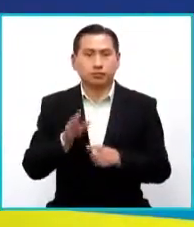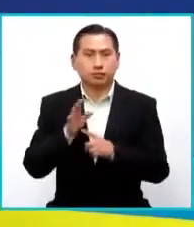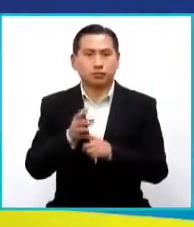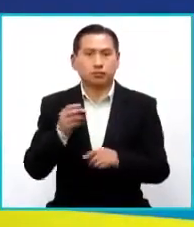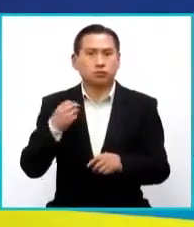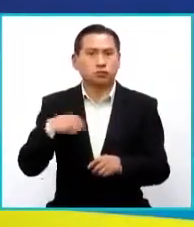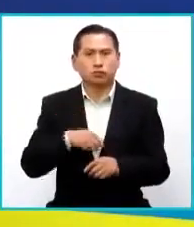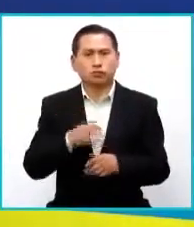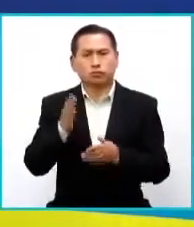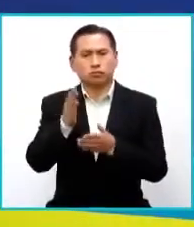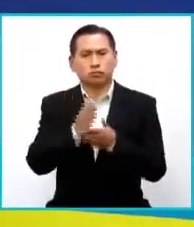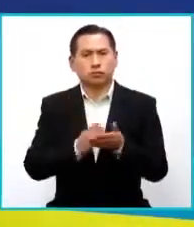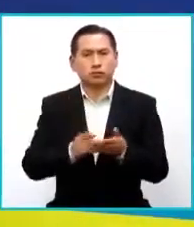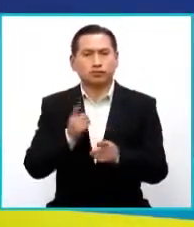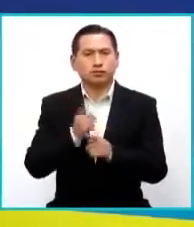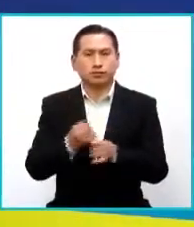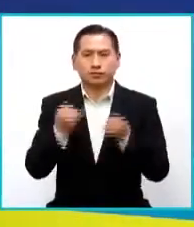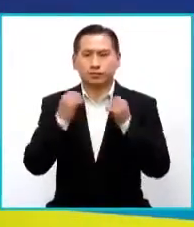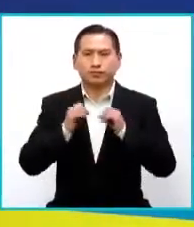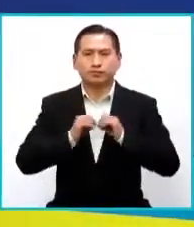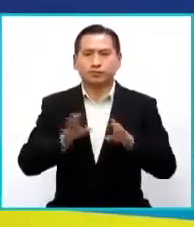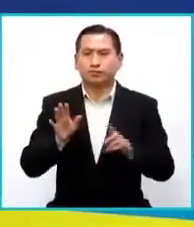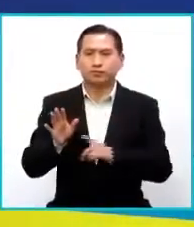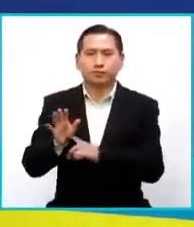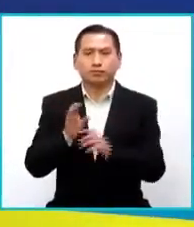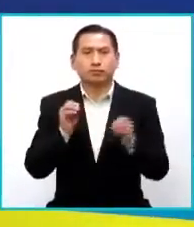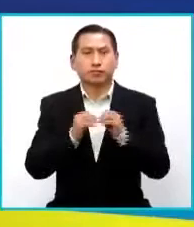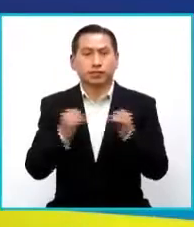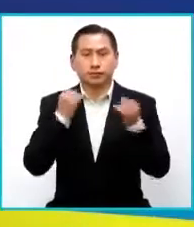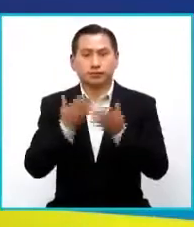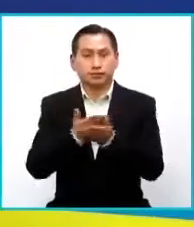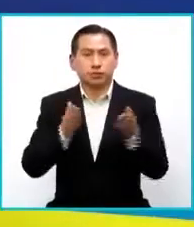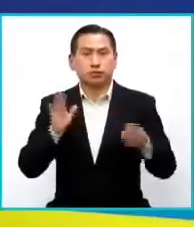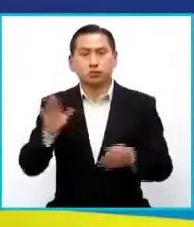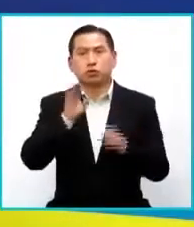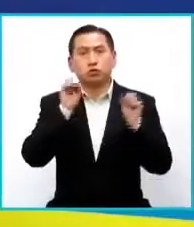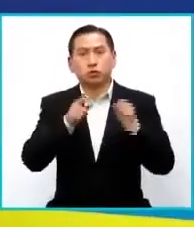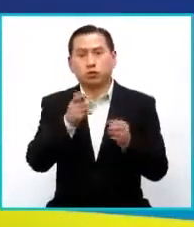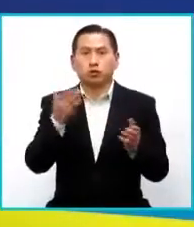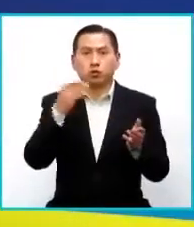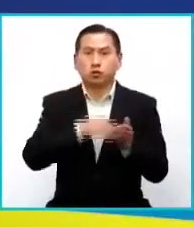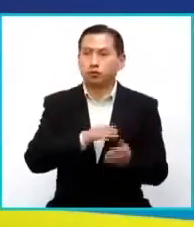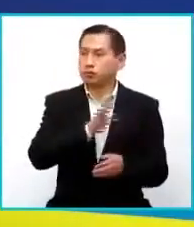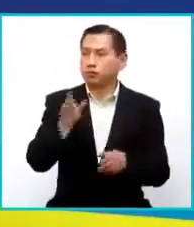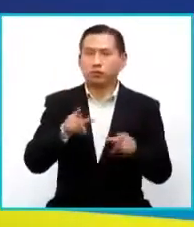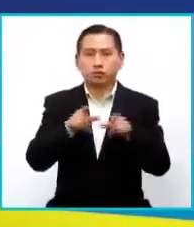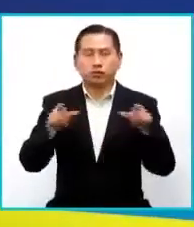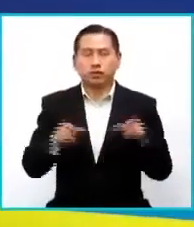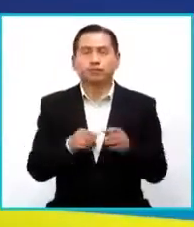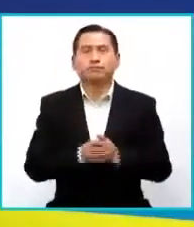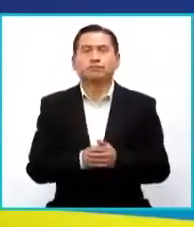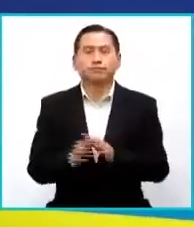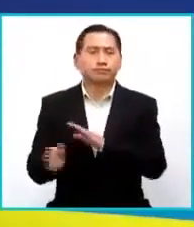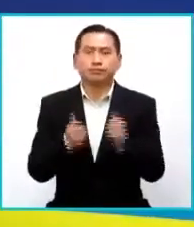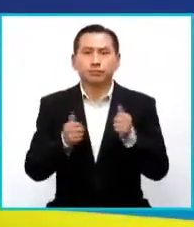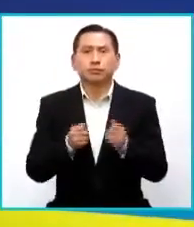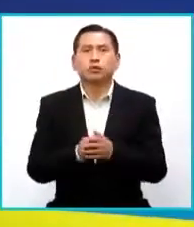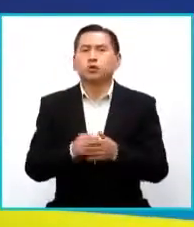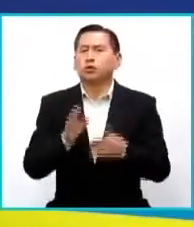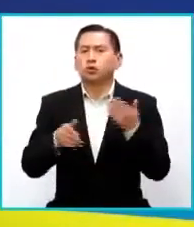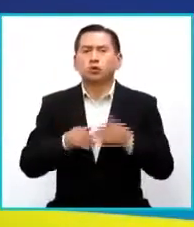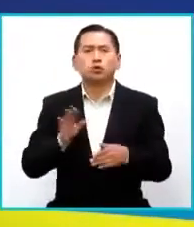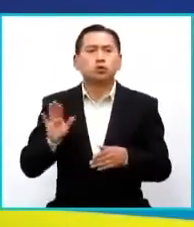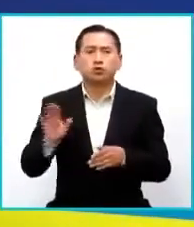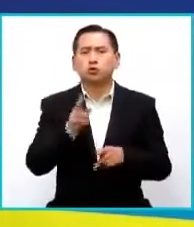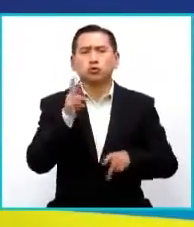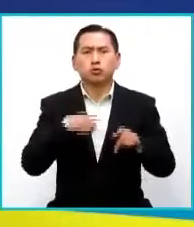cumplimos parte de esa función de difundir, de darles la información para que puedan ustedes nuevamente ir hasta ese lugar. Bueno, para aquellas